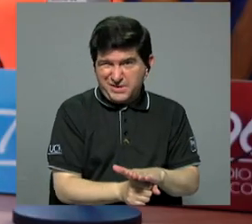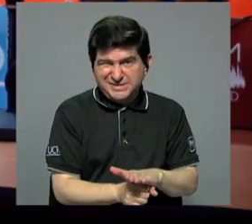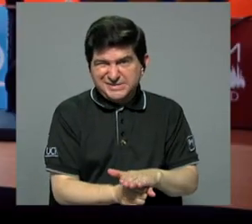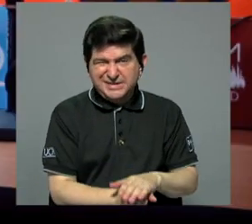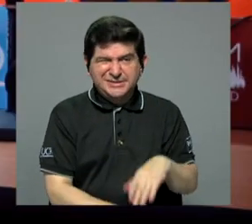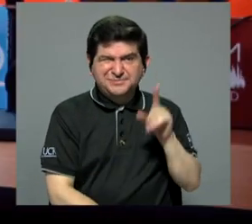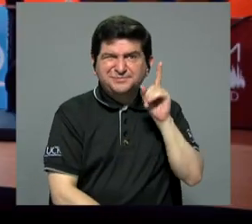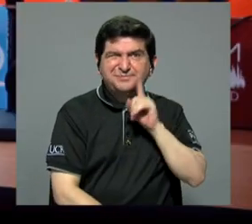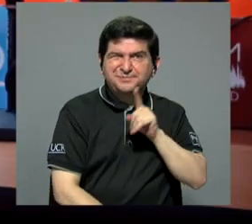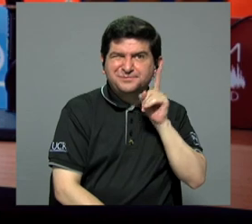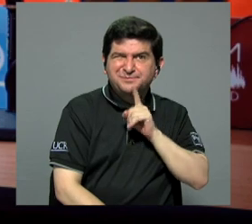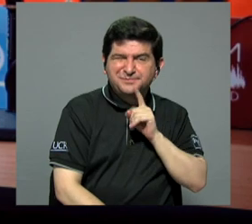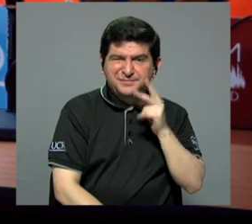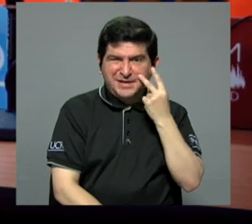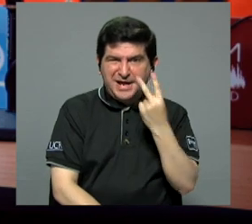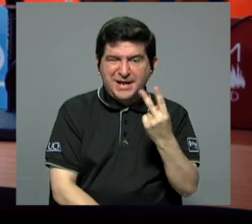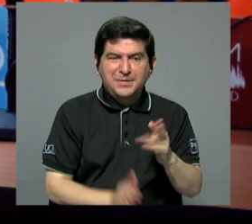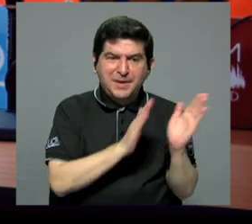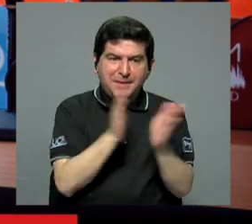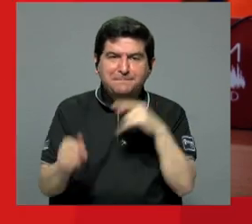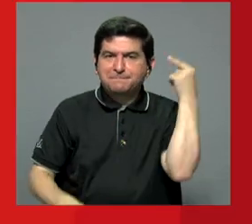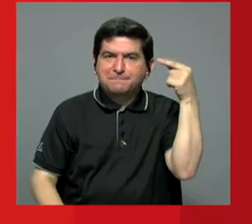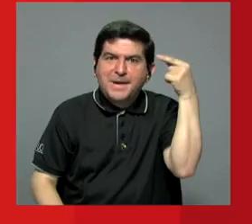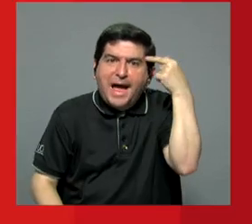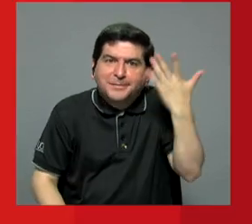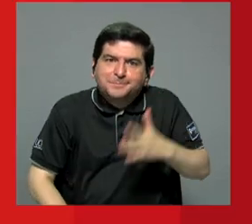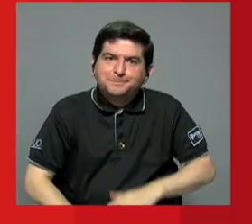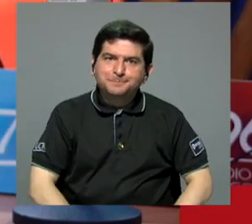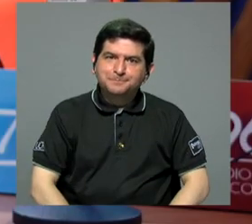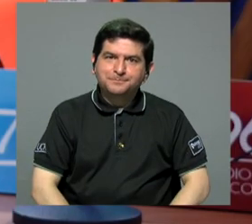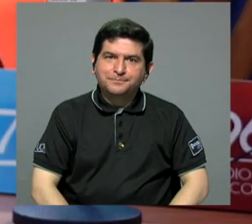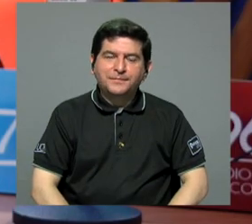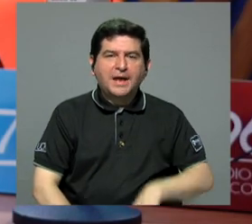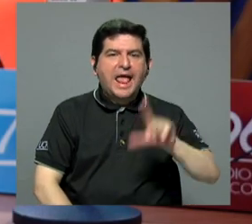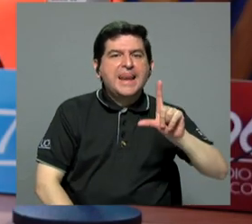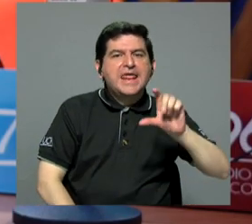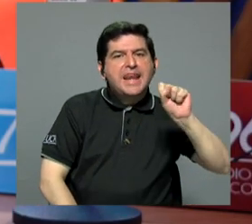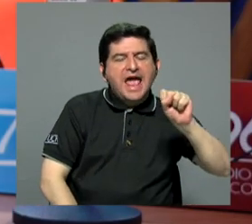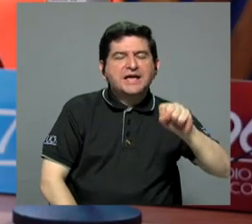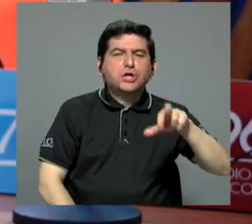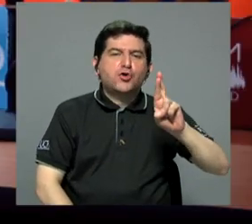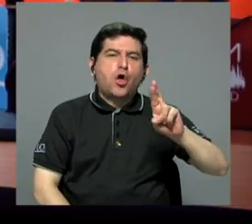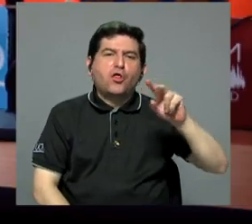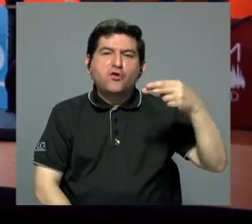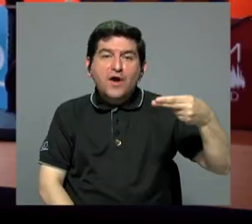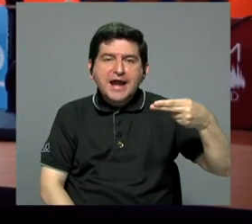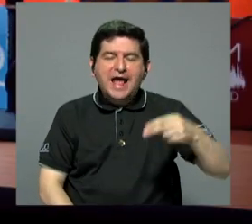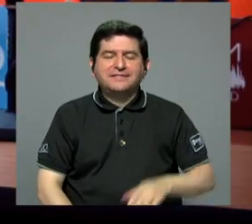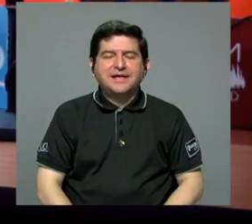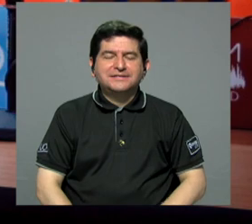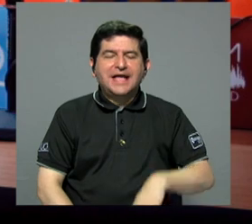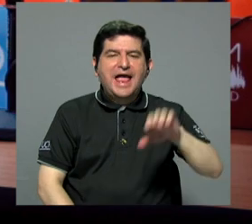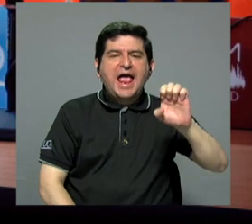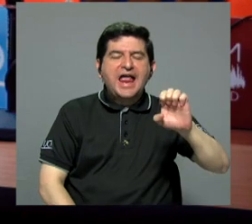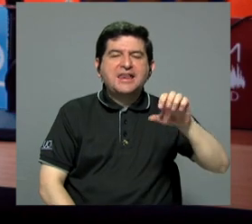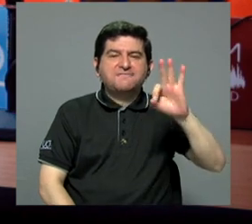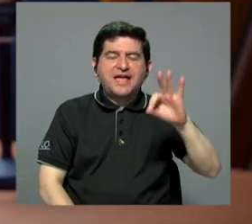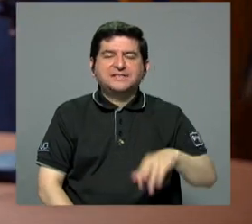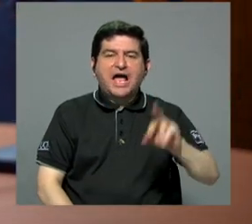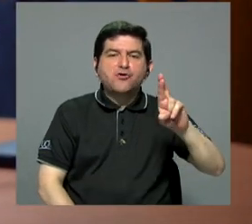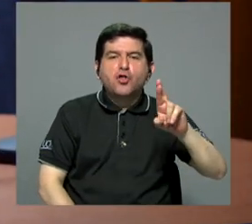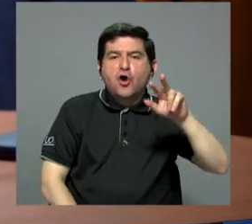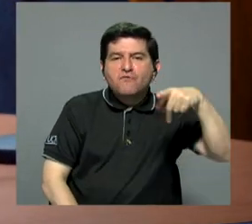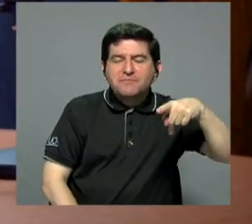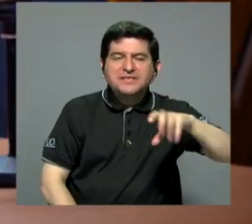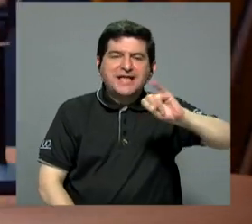engañosa cuando nos fijamos en sus planes de gobierno. Linet Saborío, Rodolfo Hernández, Eliezer Feinzeit, Rodolfo